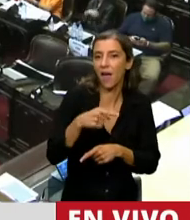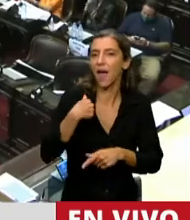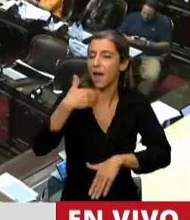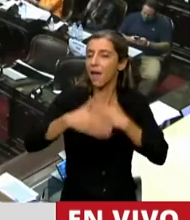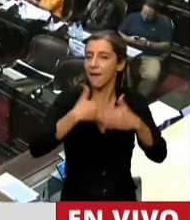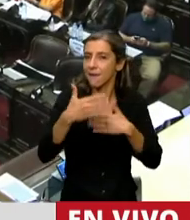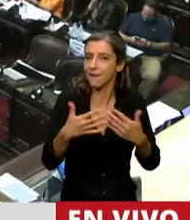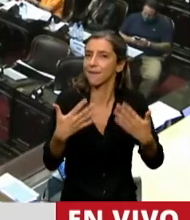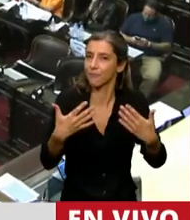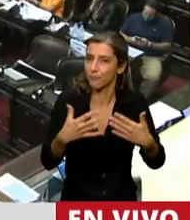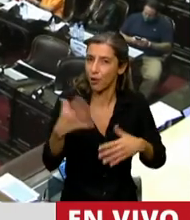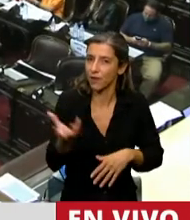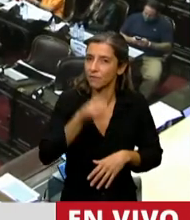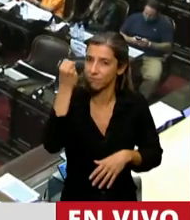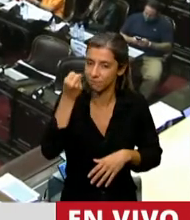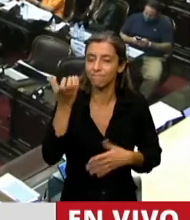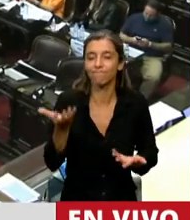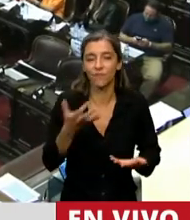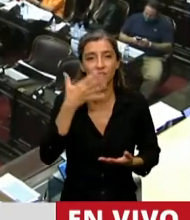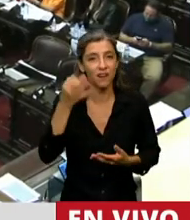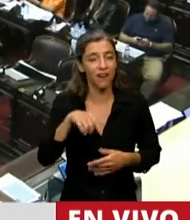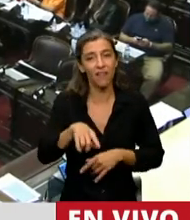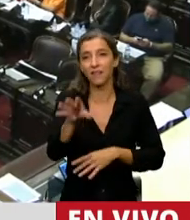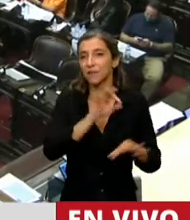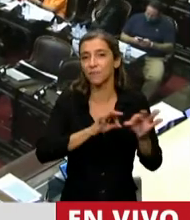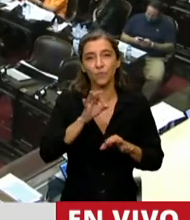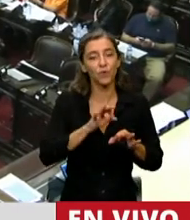una amplia participación y consenso.